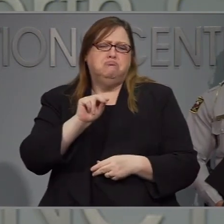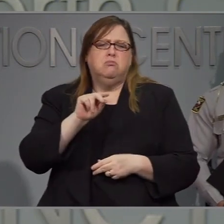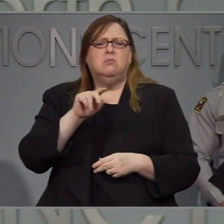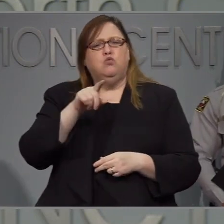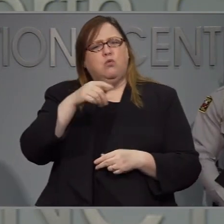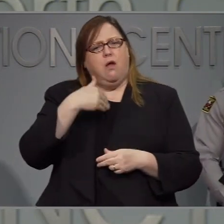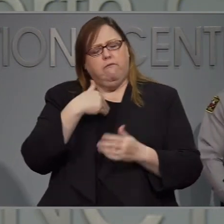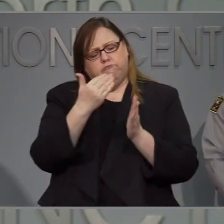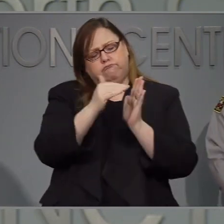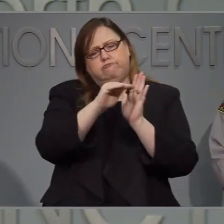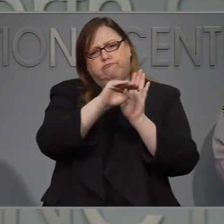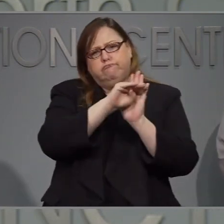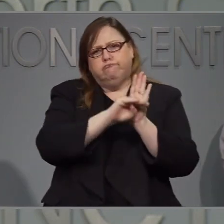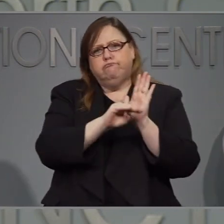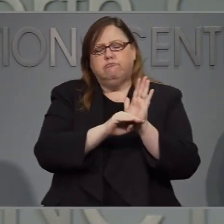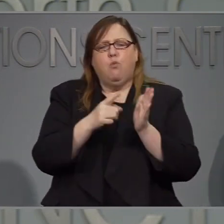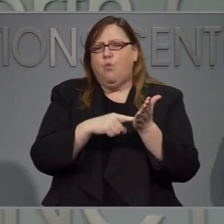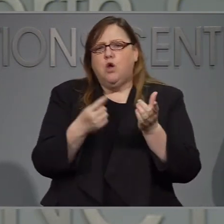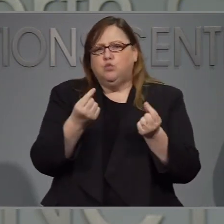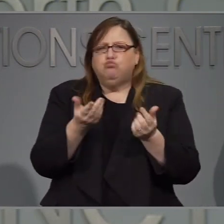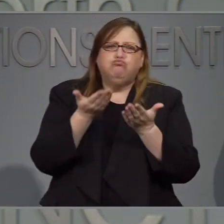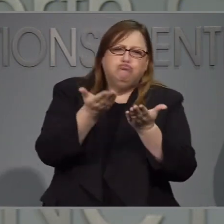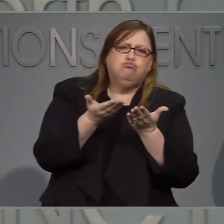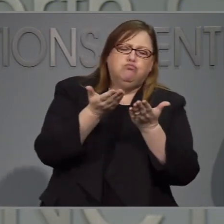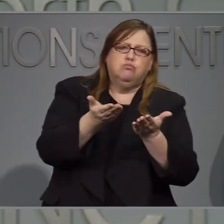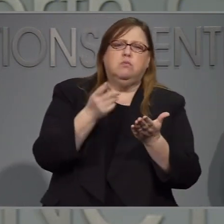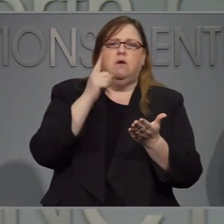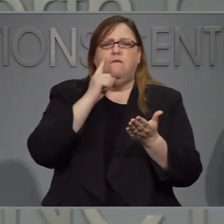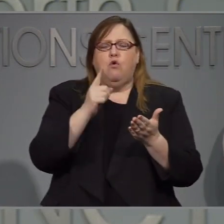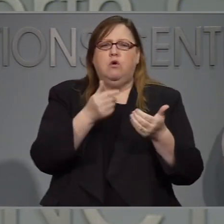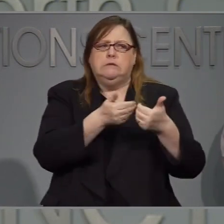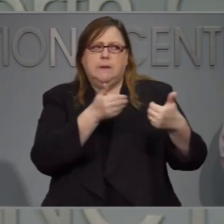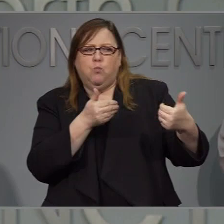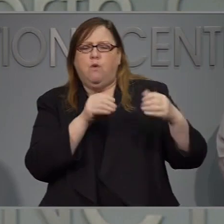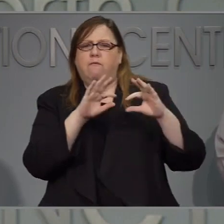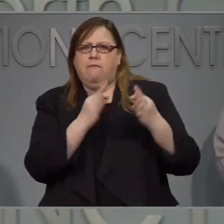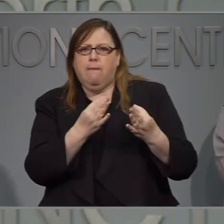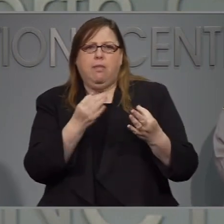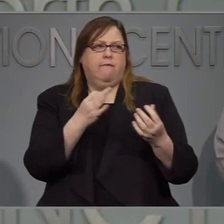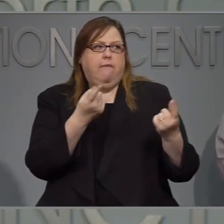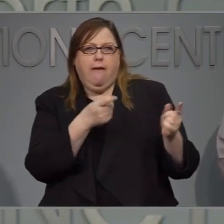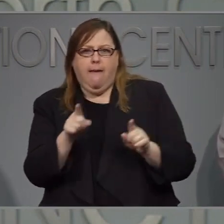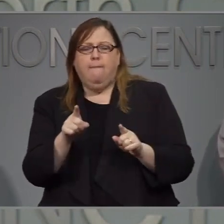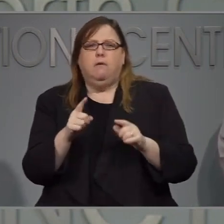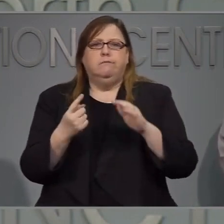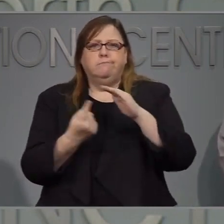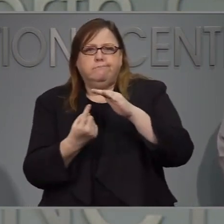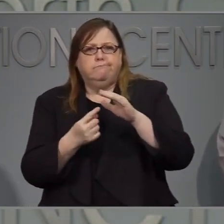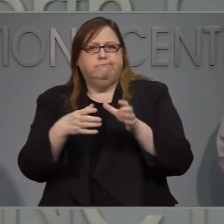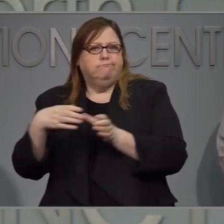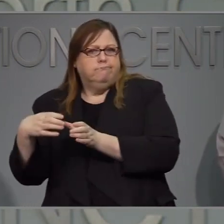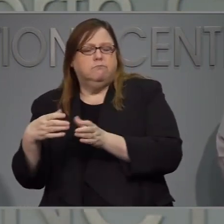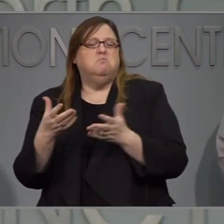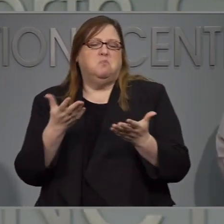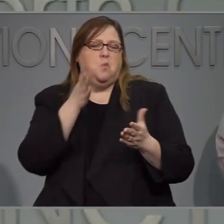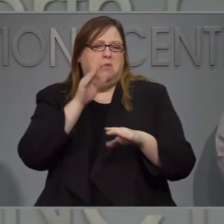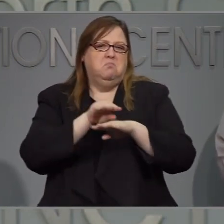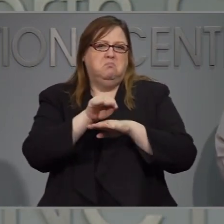que hacer las personas para que estén separados de las personas en cuanto a estar aislados y en cuarentena.